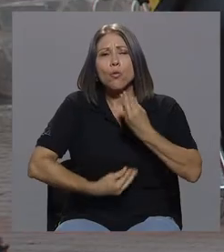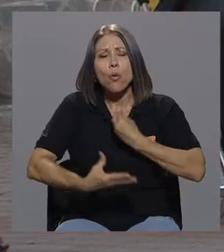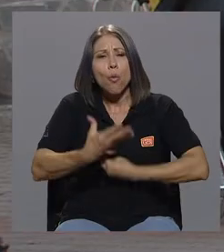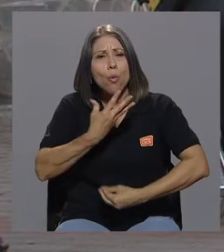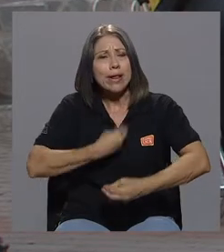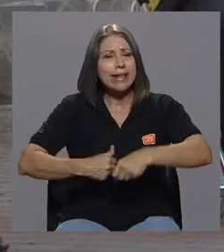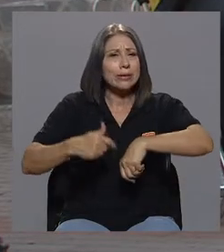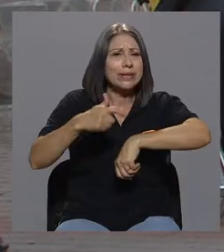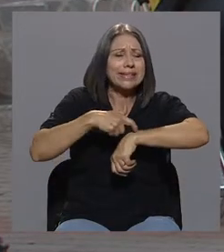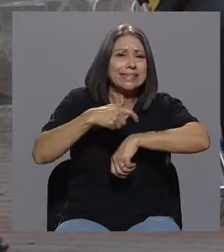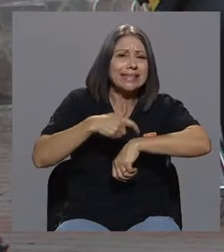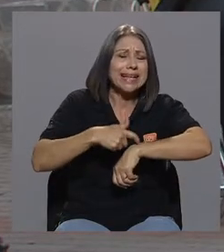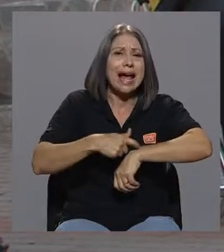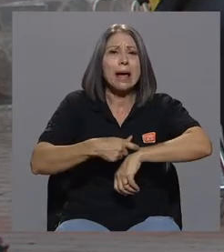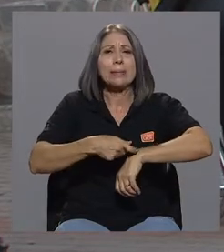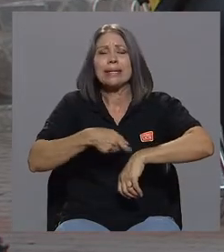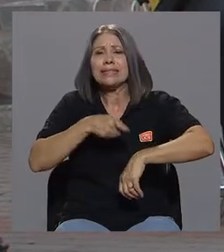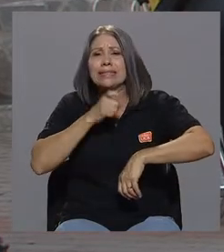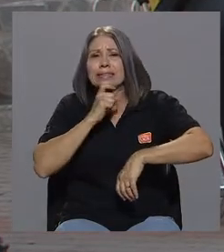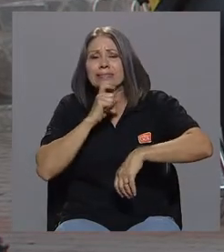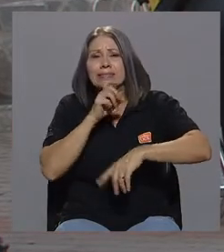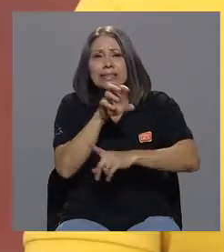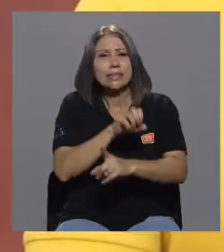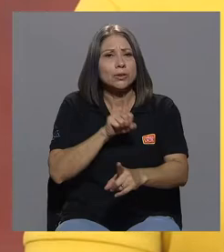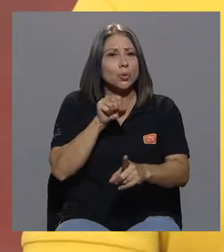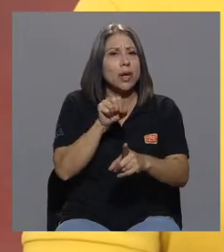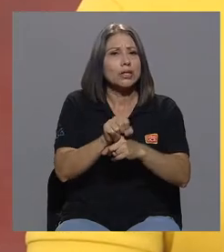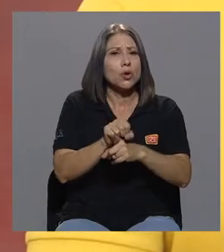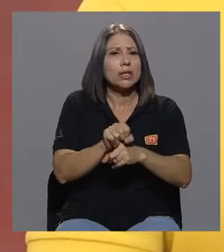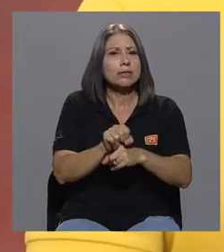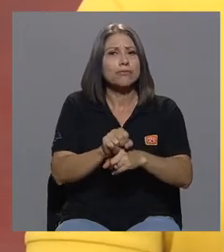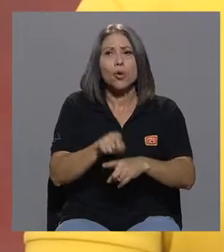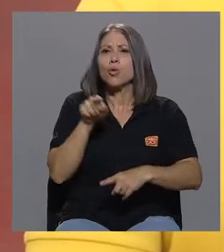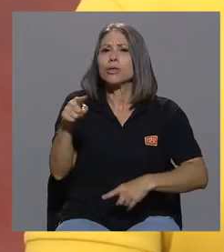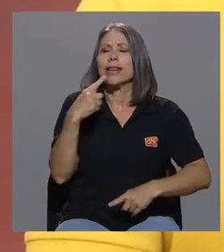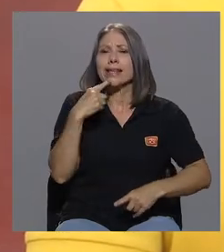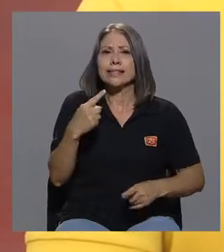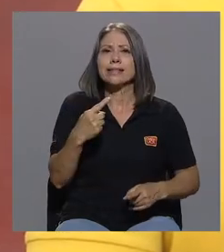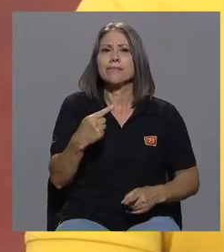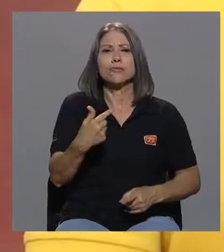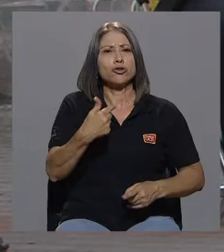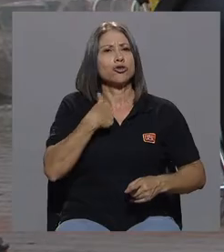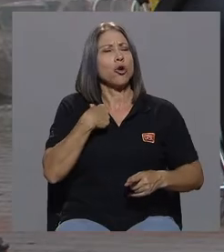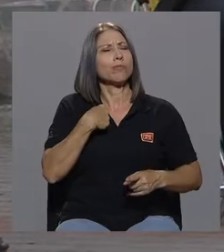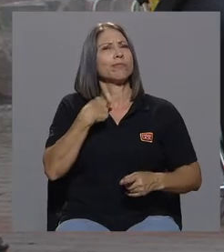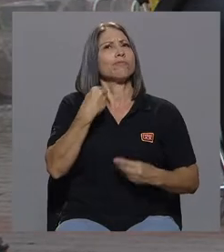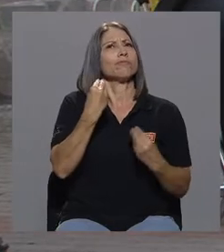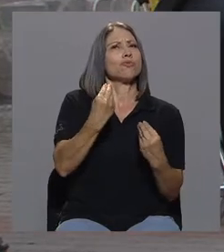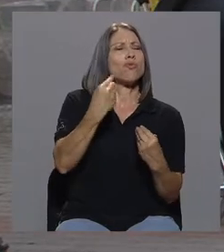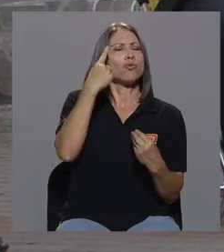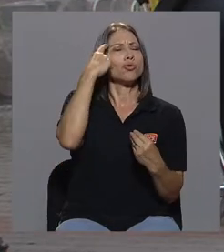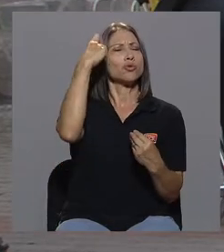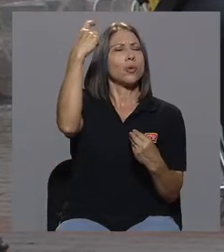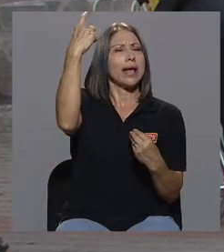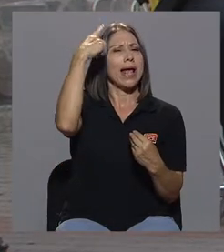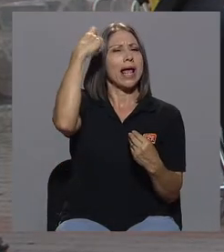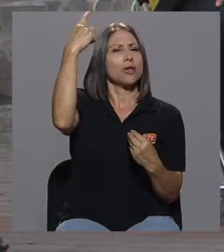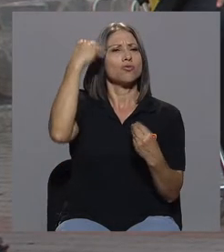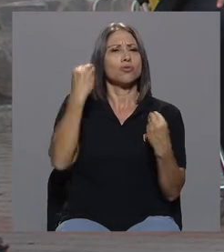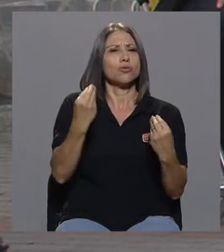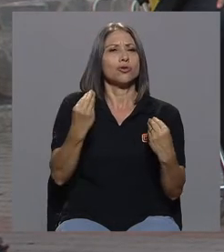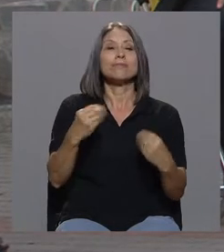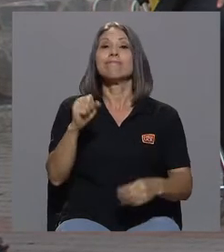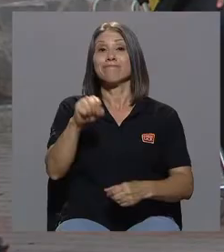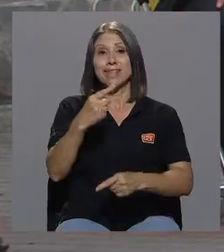momentos muy vulnerables, usted dice, tengo una gran cantidad de sueños. Exactamente. Vieras